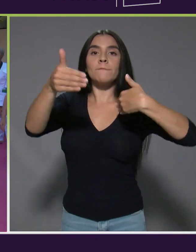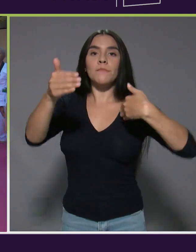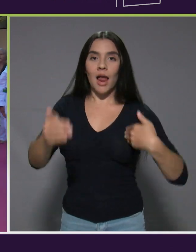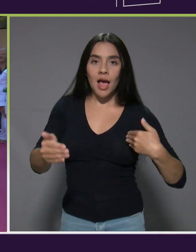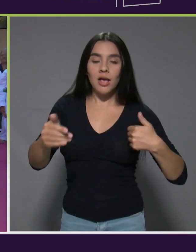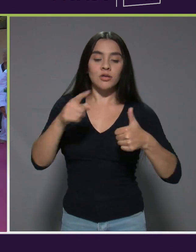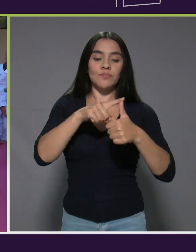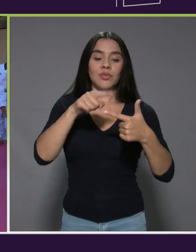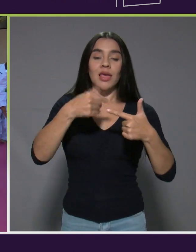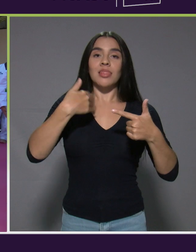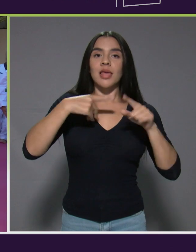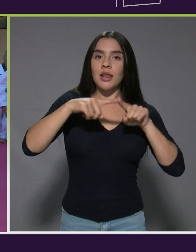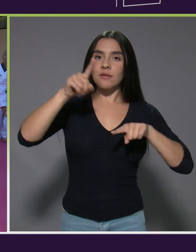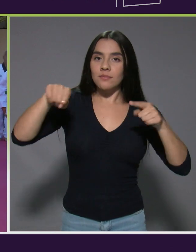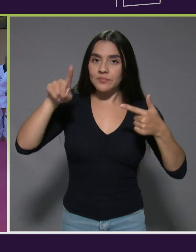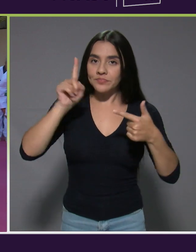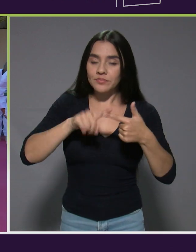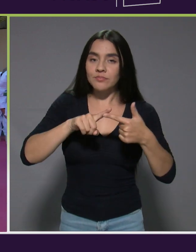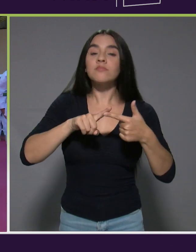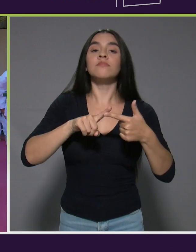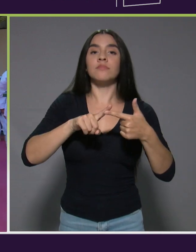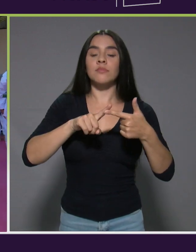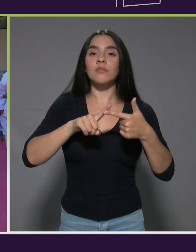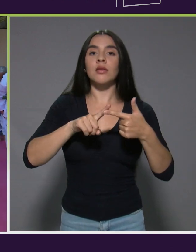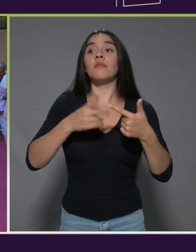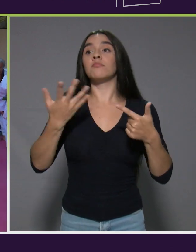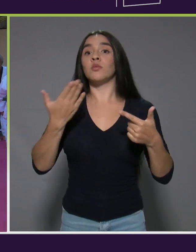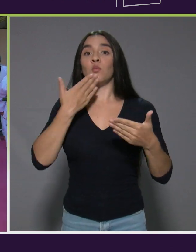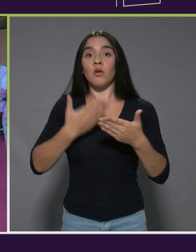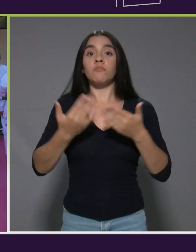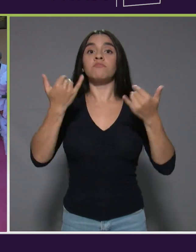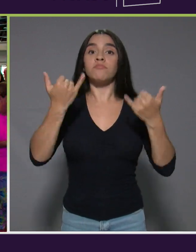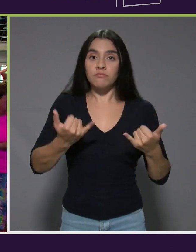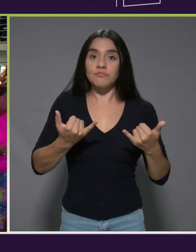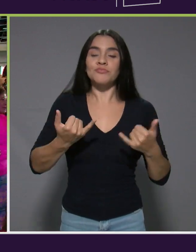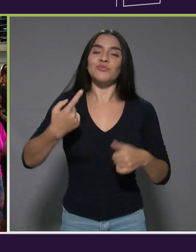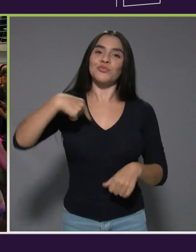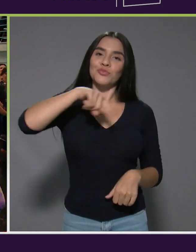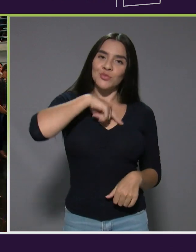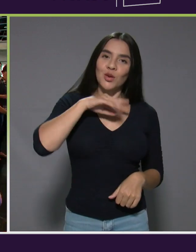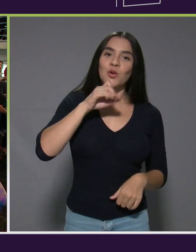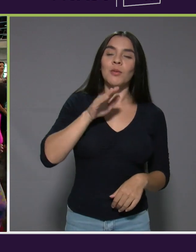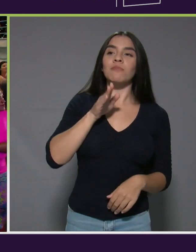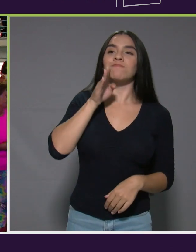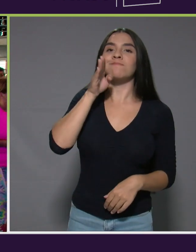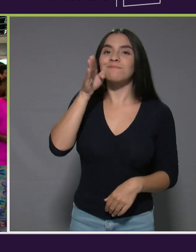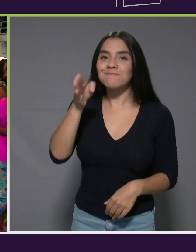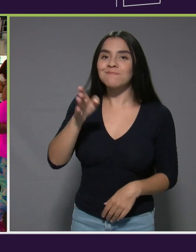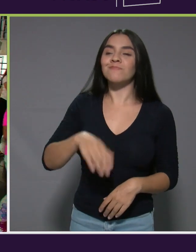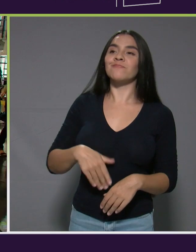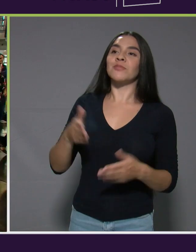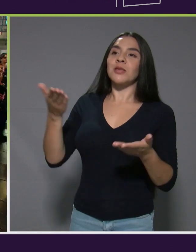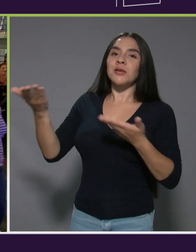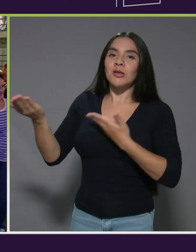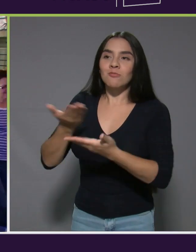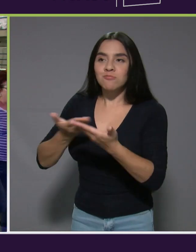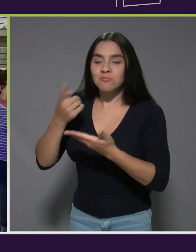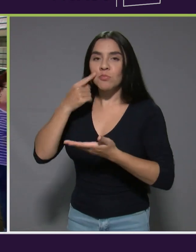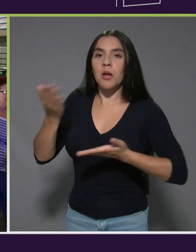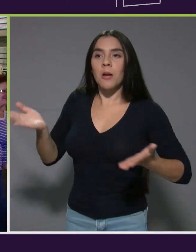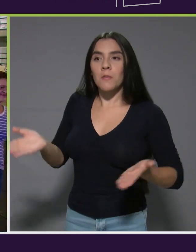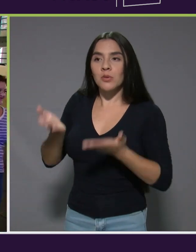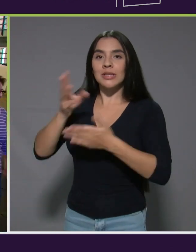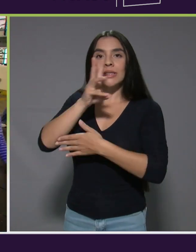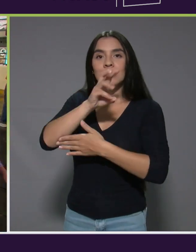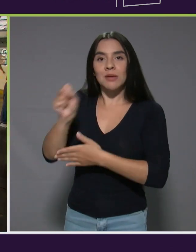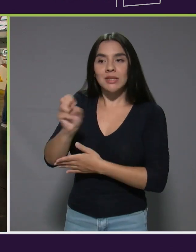tiene las mediciones y entonces, ahora sí, nos toca ir amablemente, impulsando cada seis